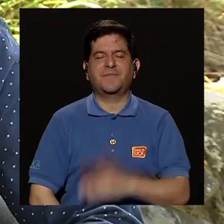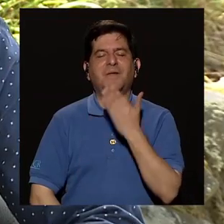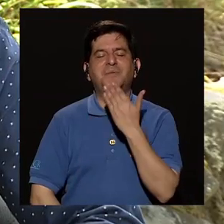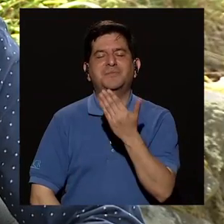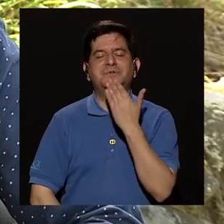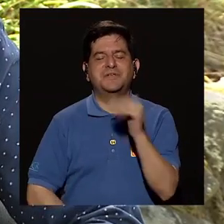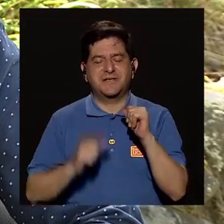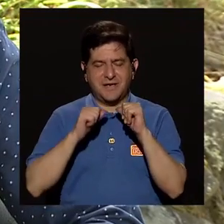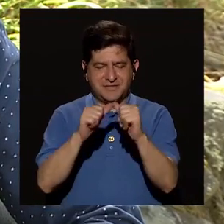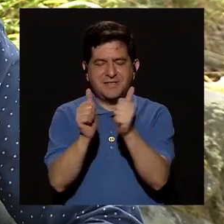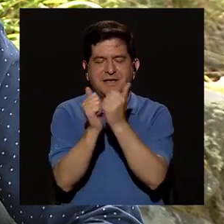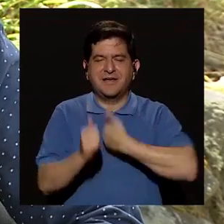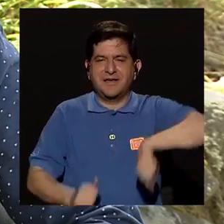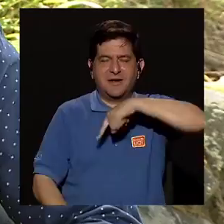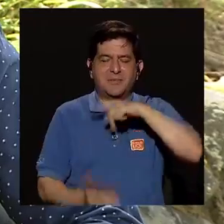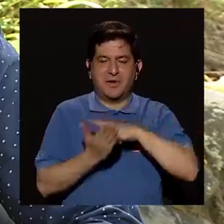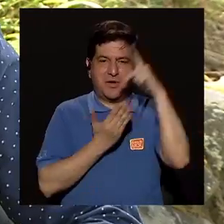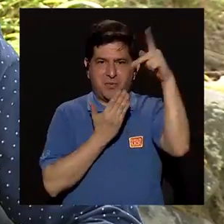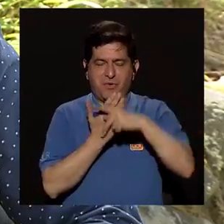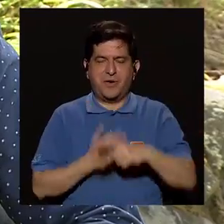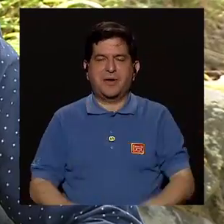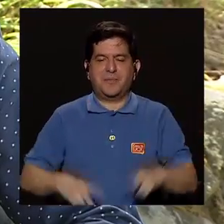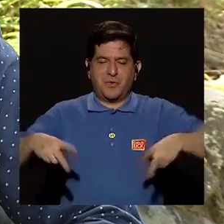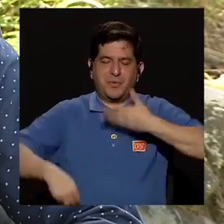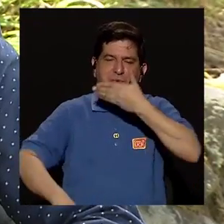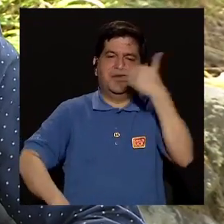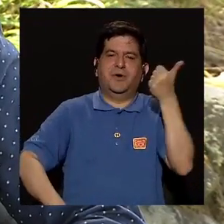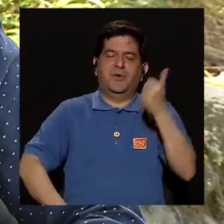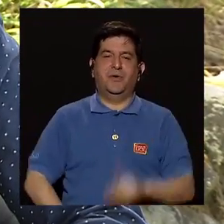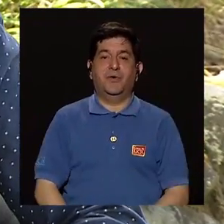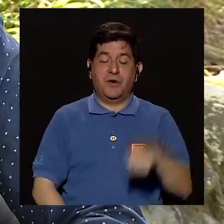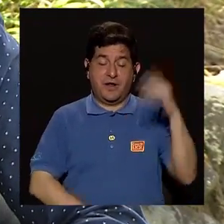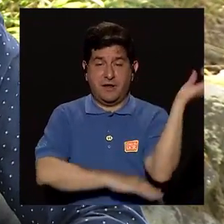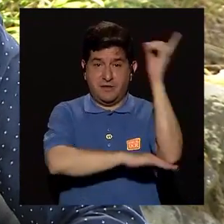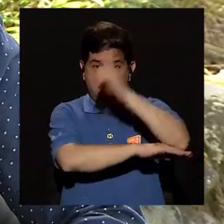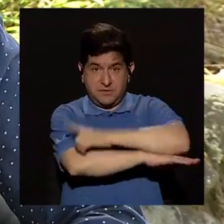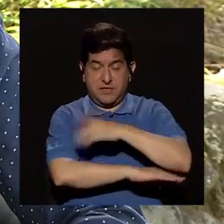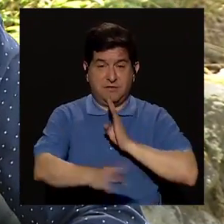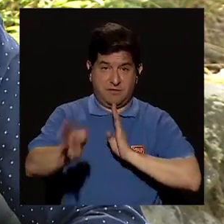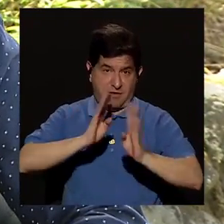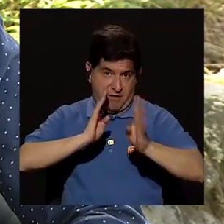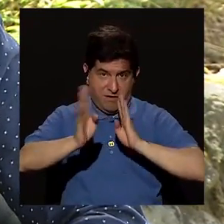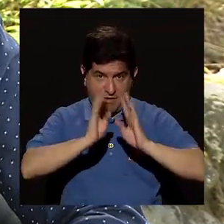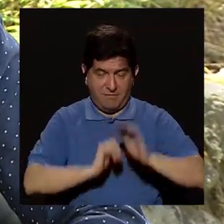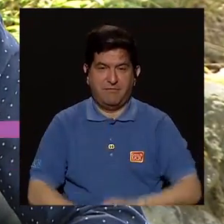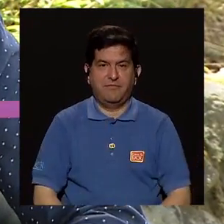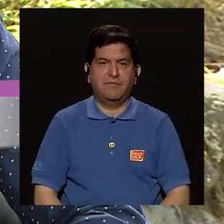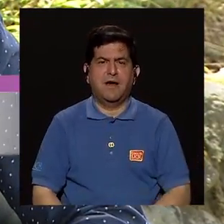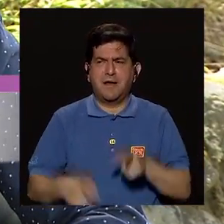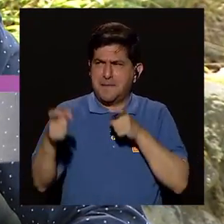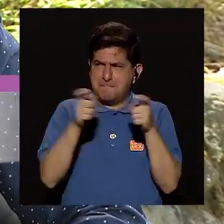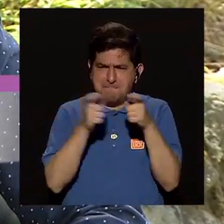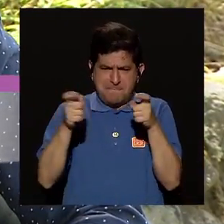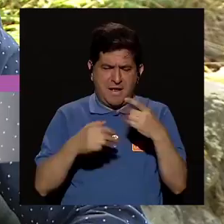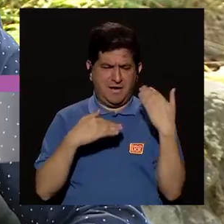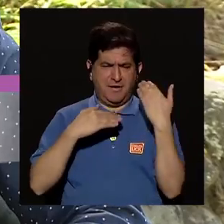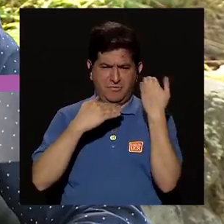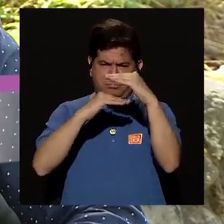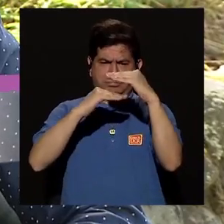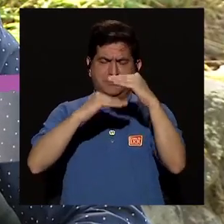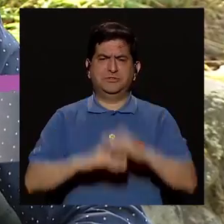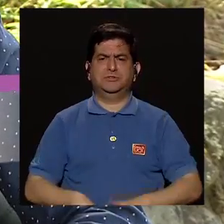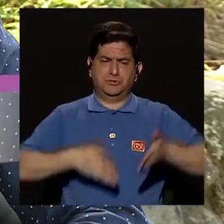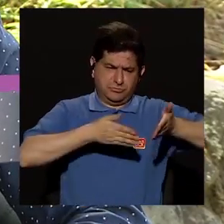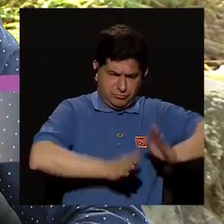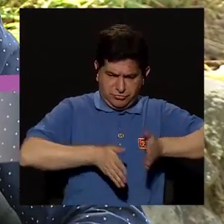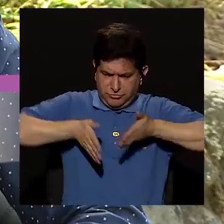Muchas gracias por continuar con nosotros en su programa Vivir Mejor. El día de hoy estamos conversando sobre el manejo de límites